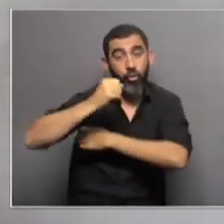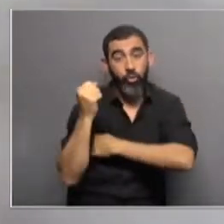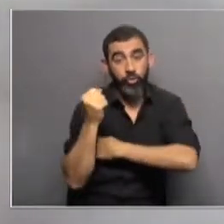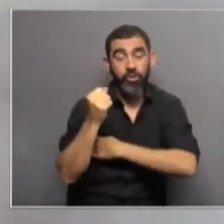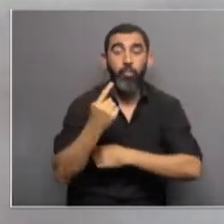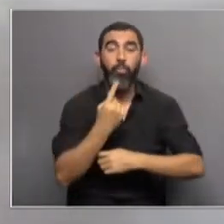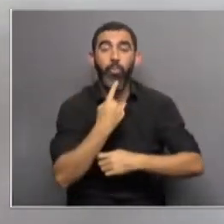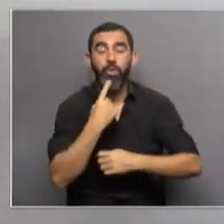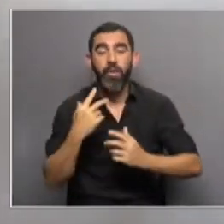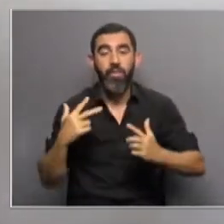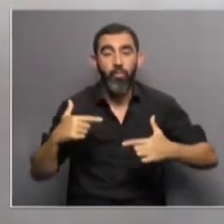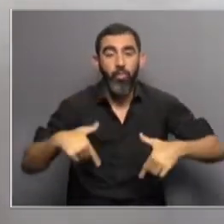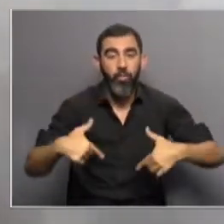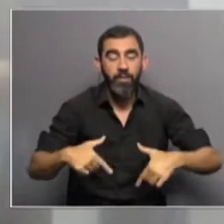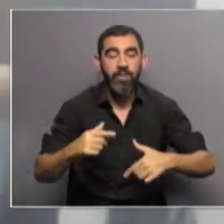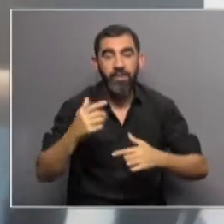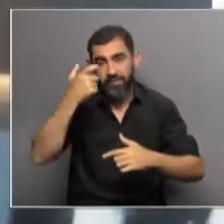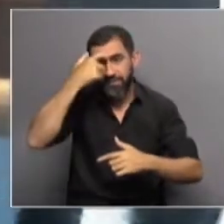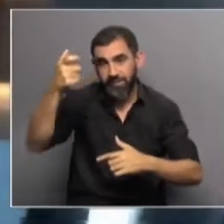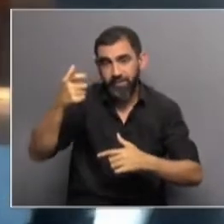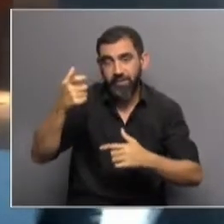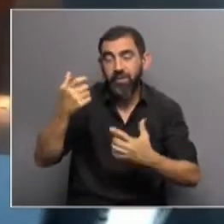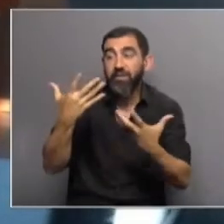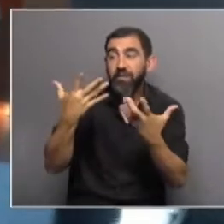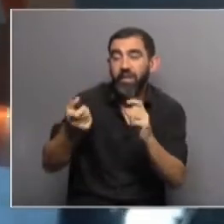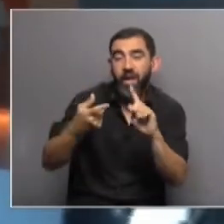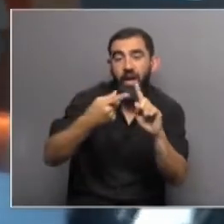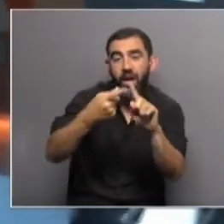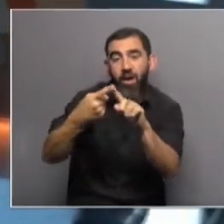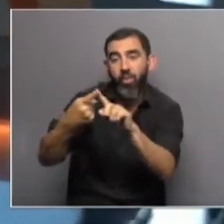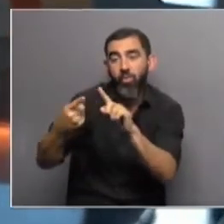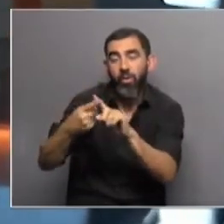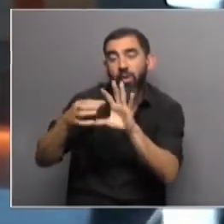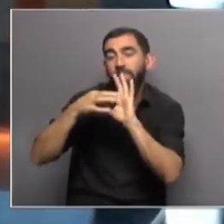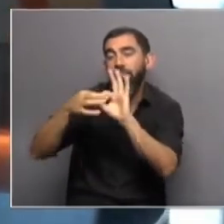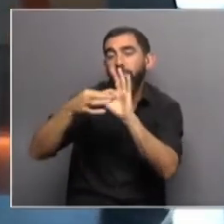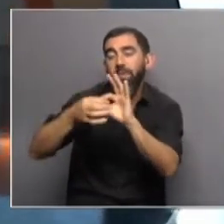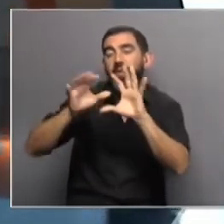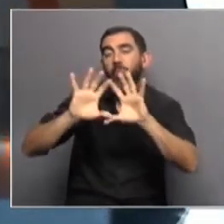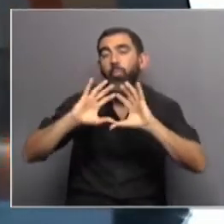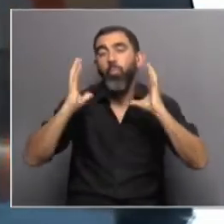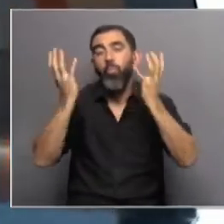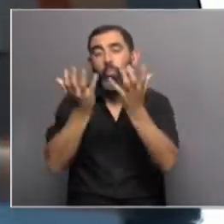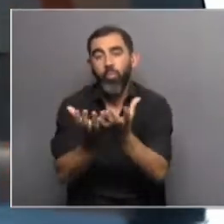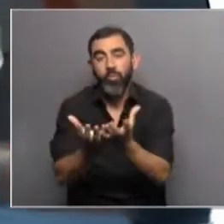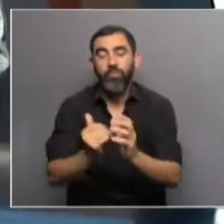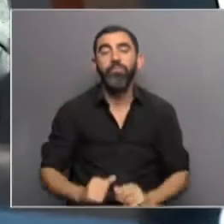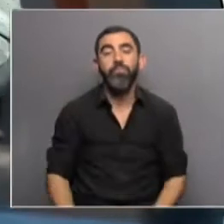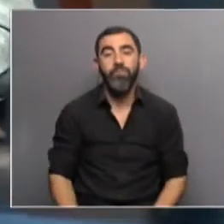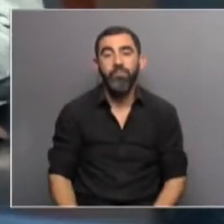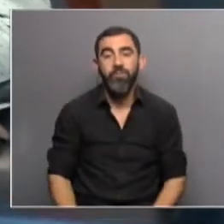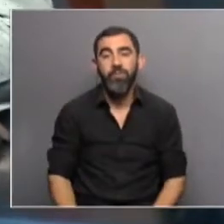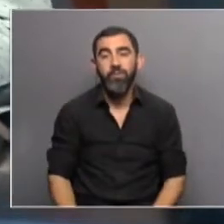política, diplomacia y ciencia buscan un acuerdo del que depende el mundo tal como lo conocemos.